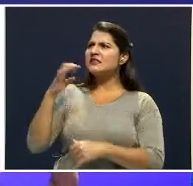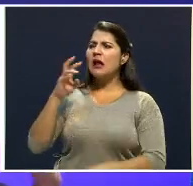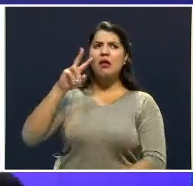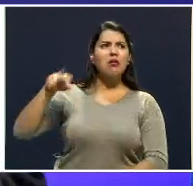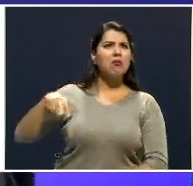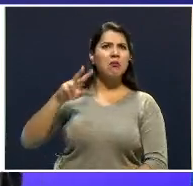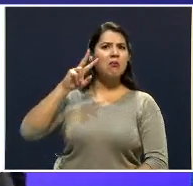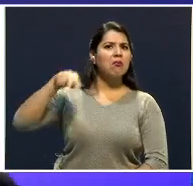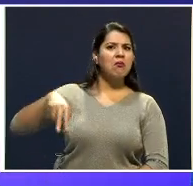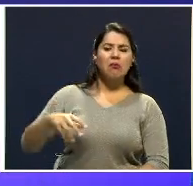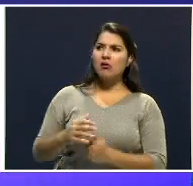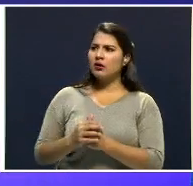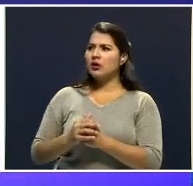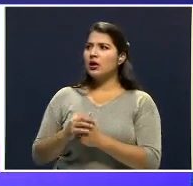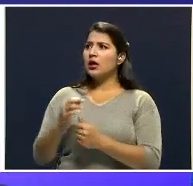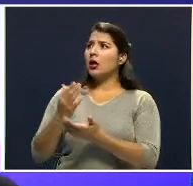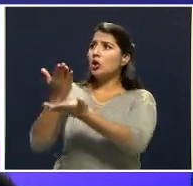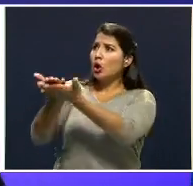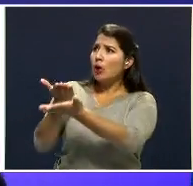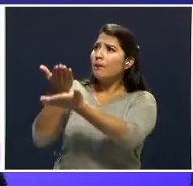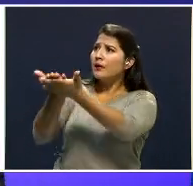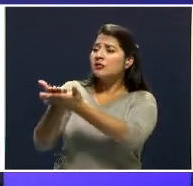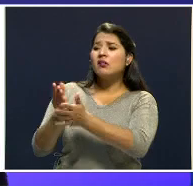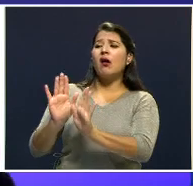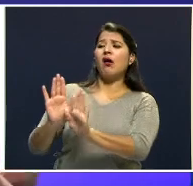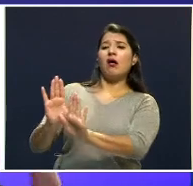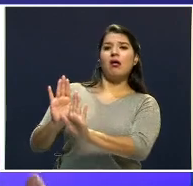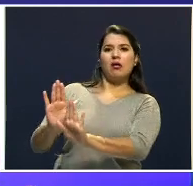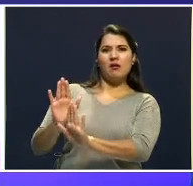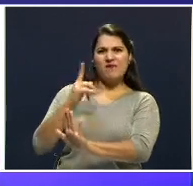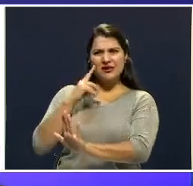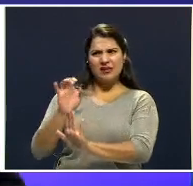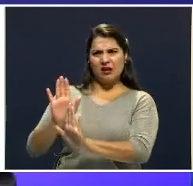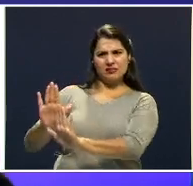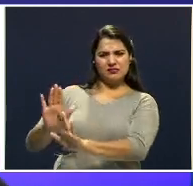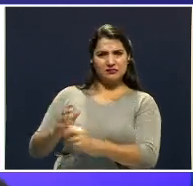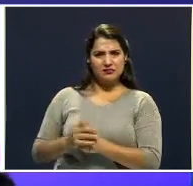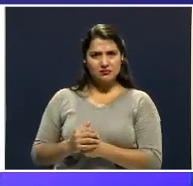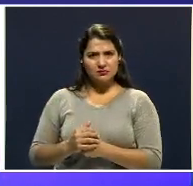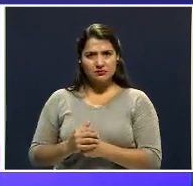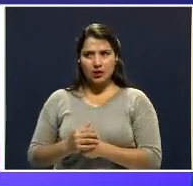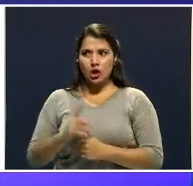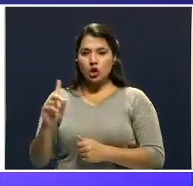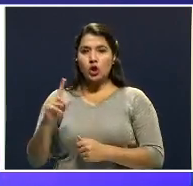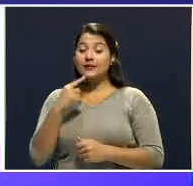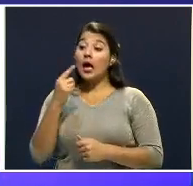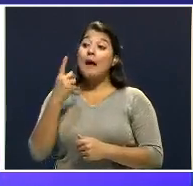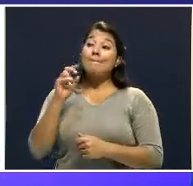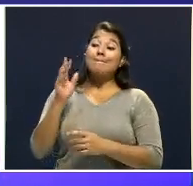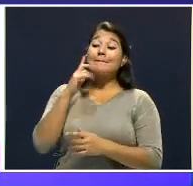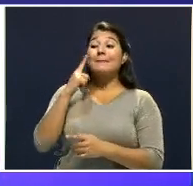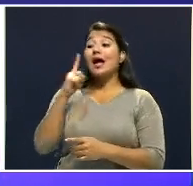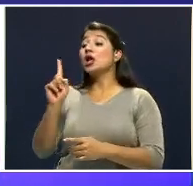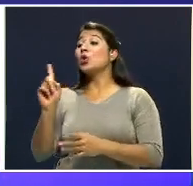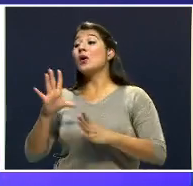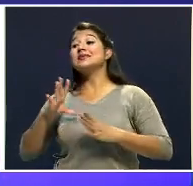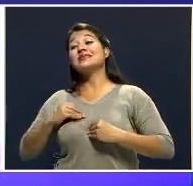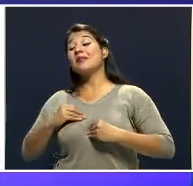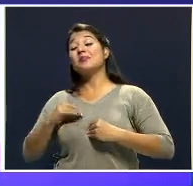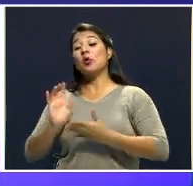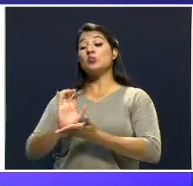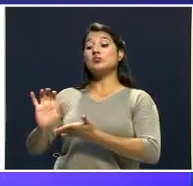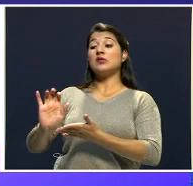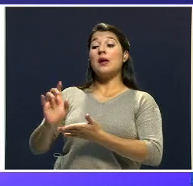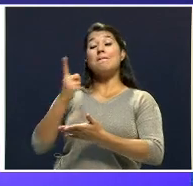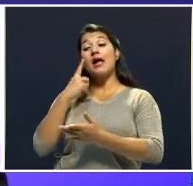caso. Les rechazaba todo, pero tampoco les proponía, miren, les rechazo esto por esto y esto, o no haga, esto